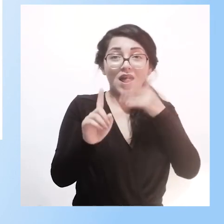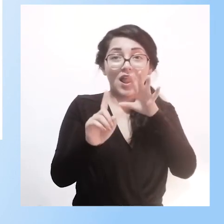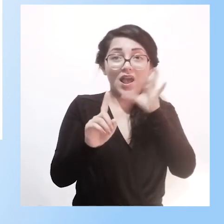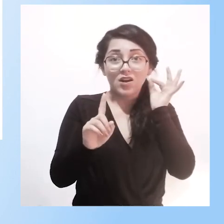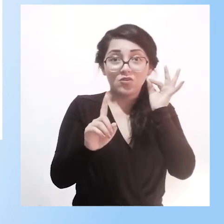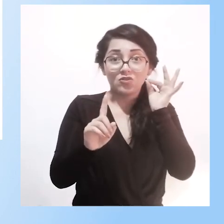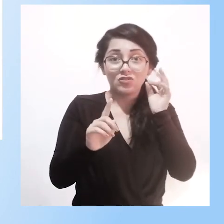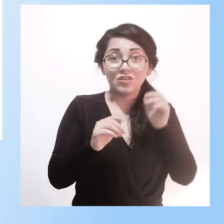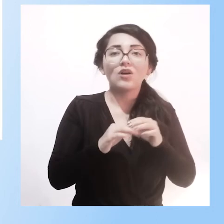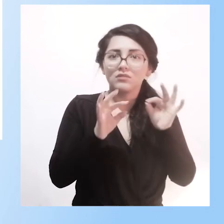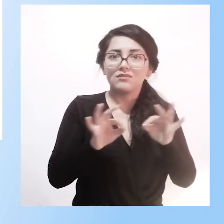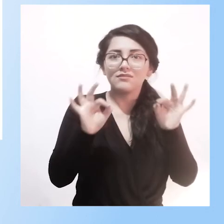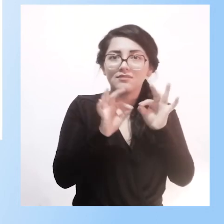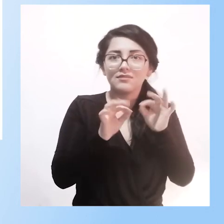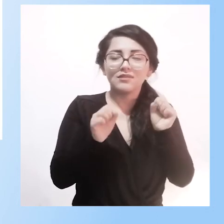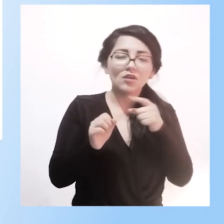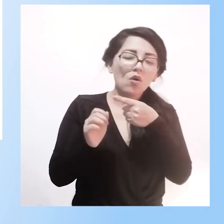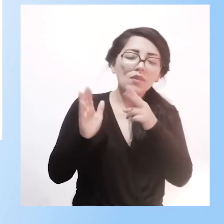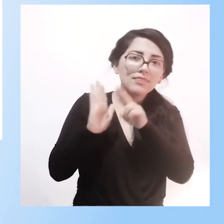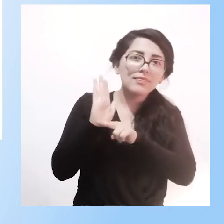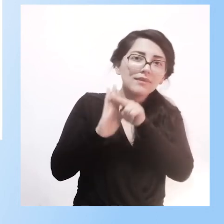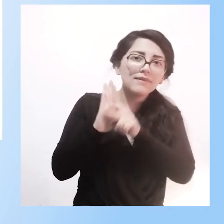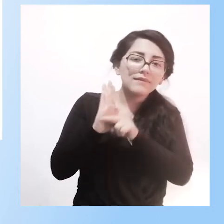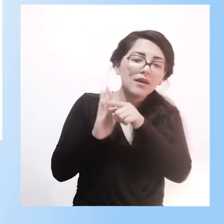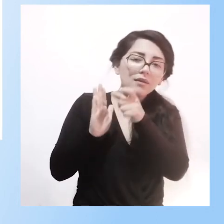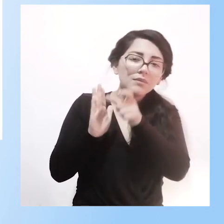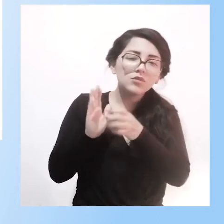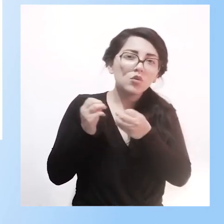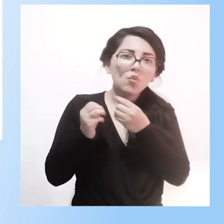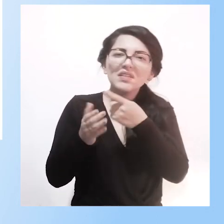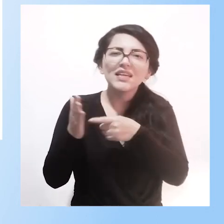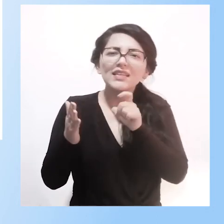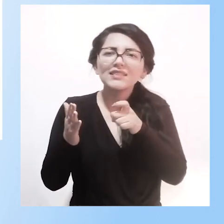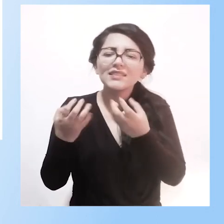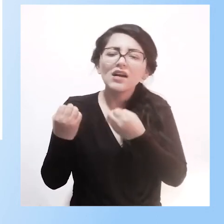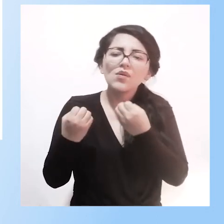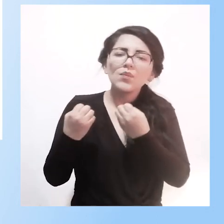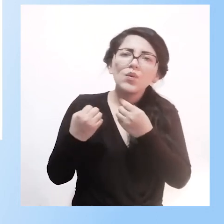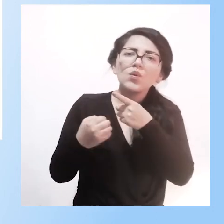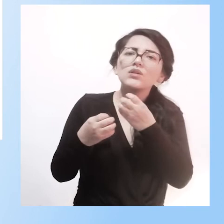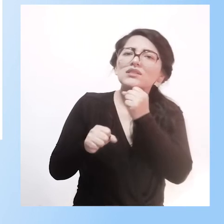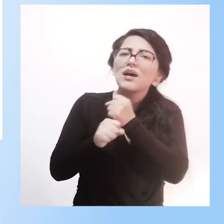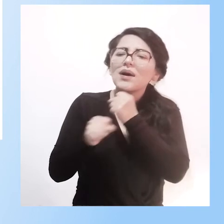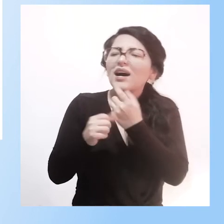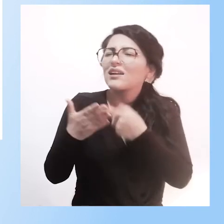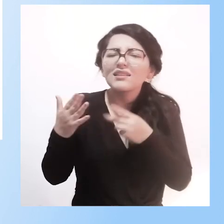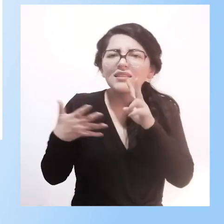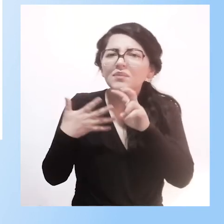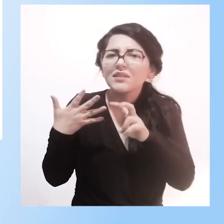para saber el piso de cómo está este alumno, lo que necesitamos trabajar con él, de la